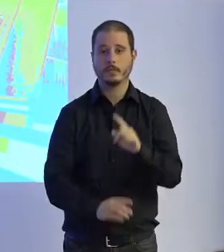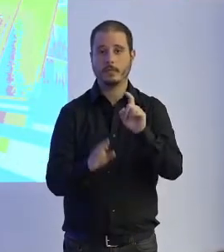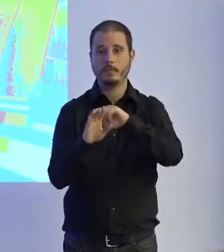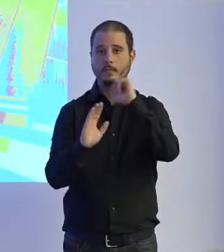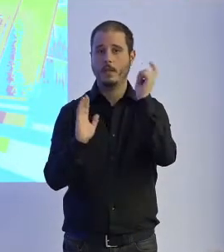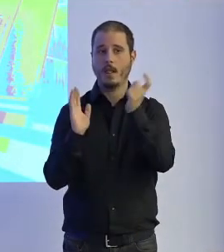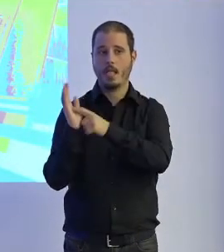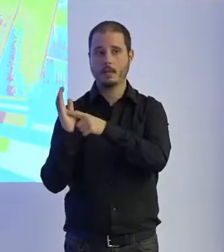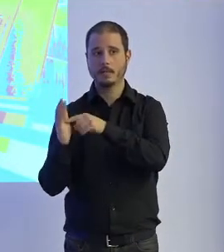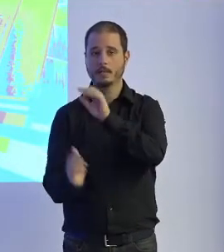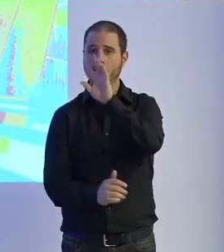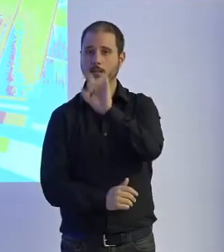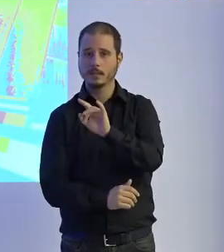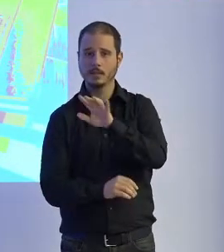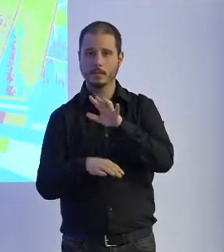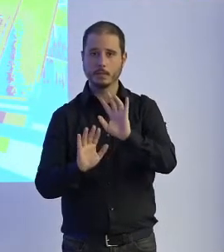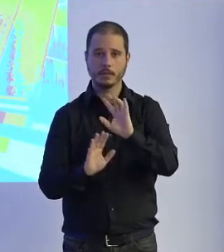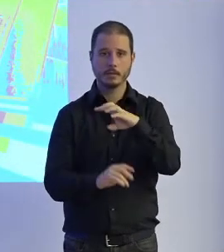sí pero no podríamos